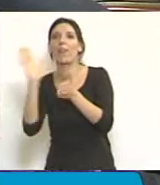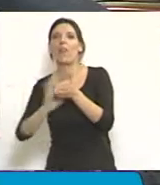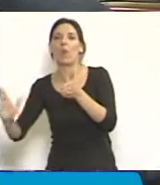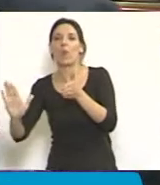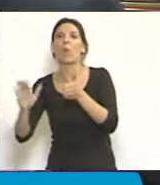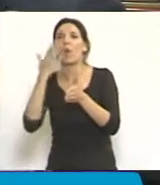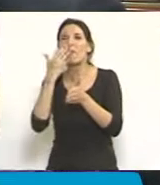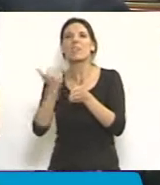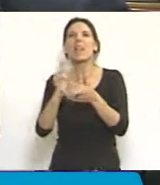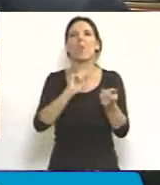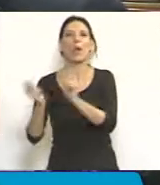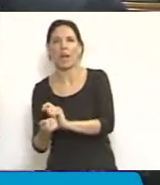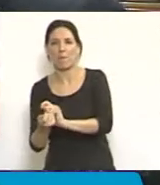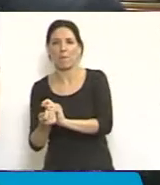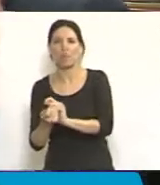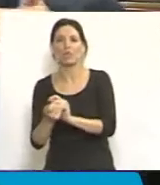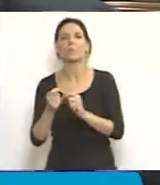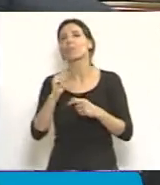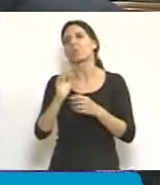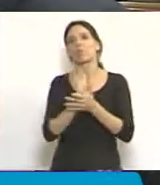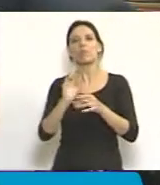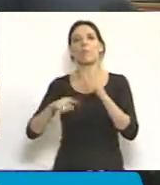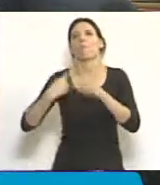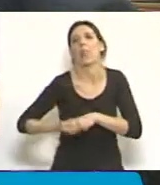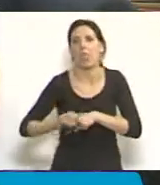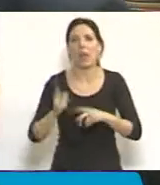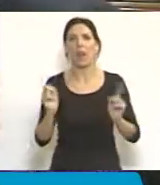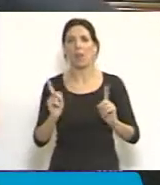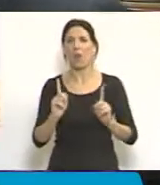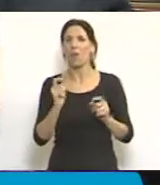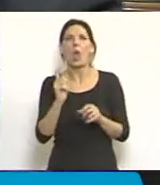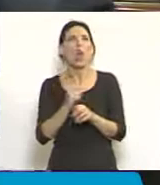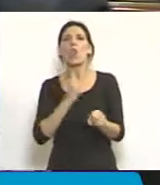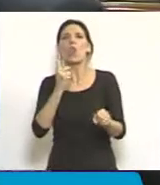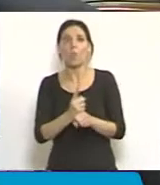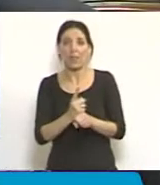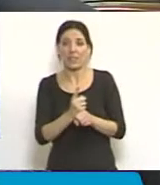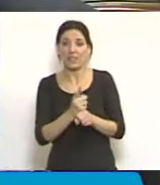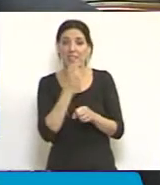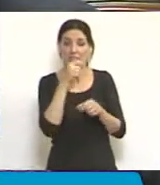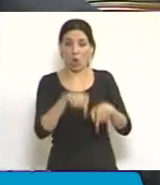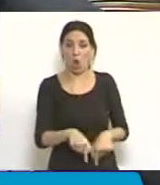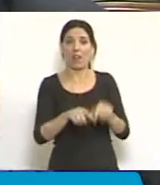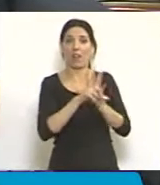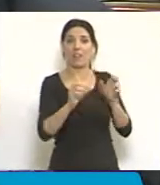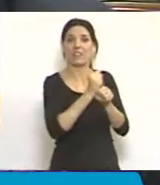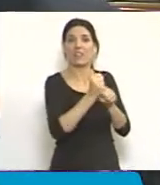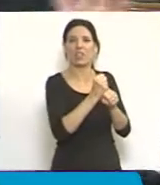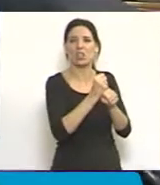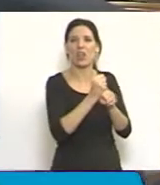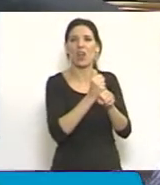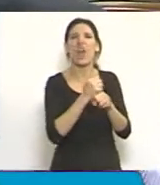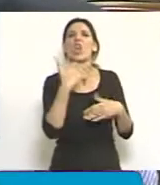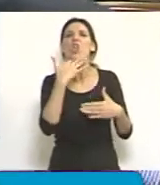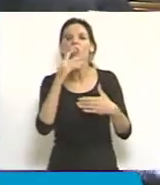un traspaso, obviamente no es una línea que se va a hacer mañana, pero no puede ser como está sancionándose hoy, que sea una línea que no